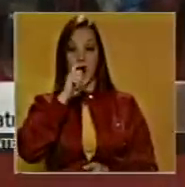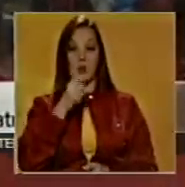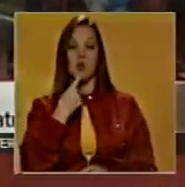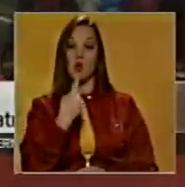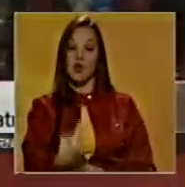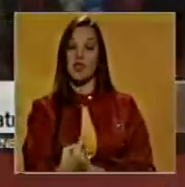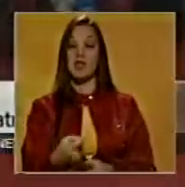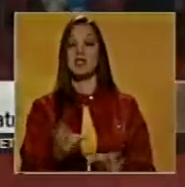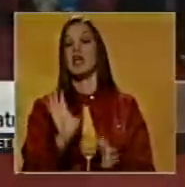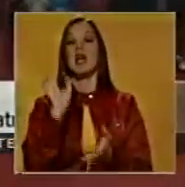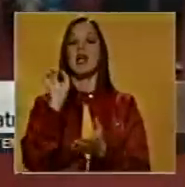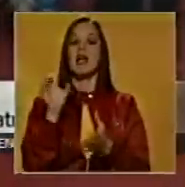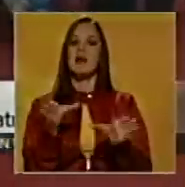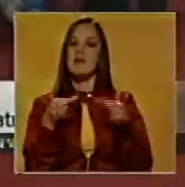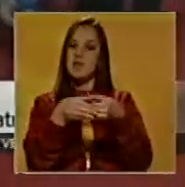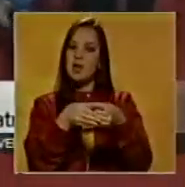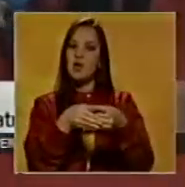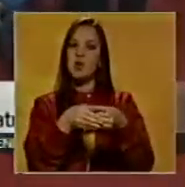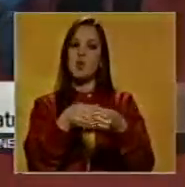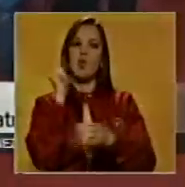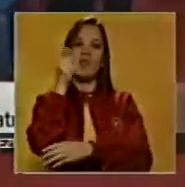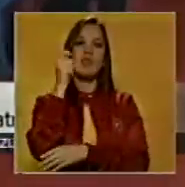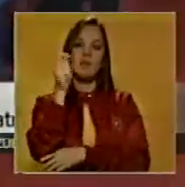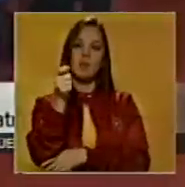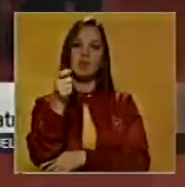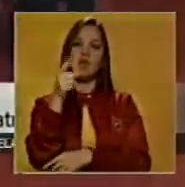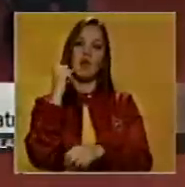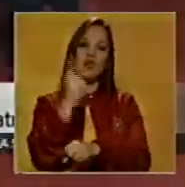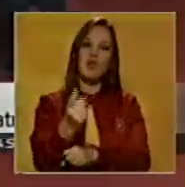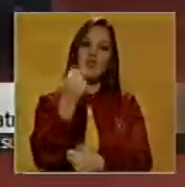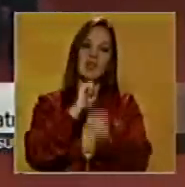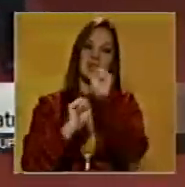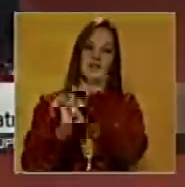parlamentario oficialista debe ser un motor en la defensa de los derechos del pueblo.